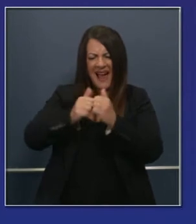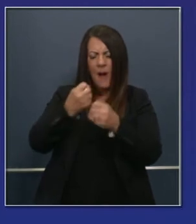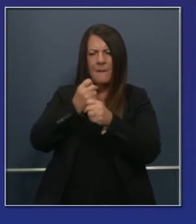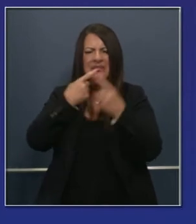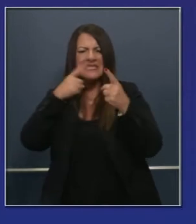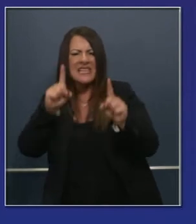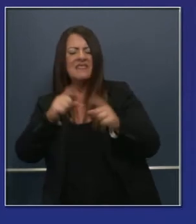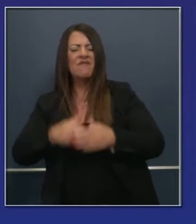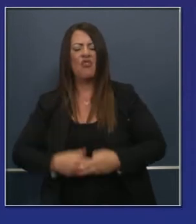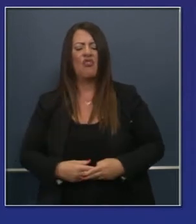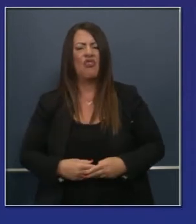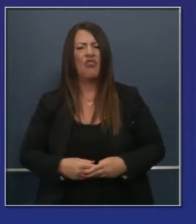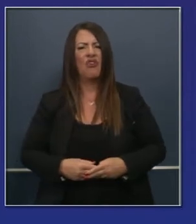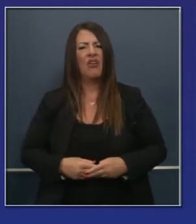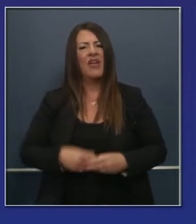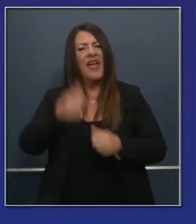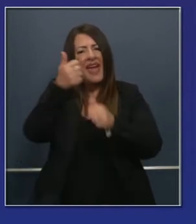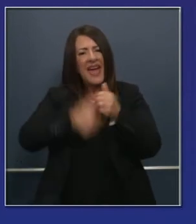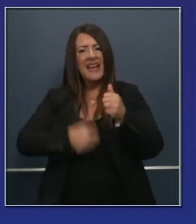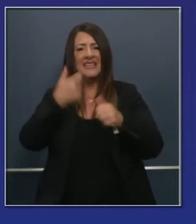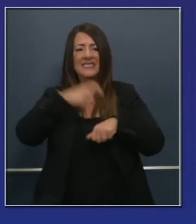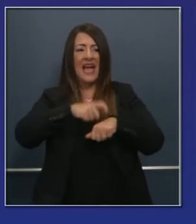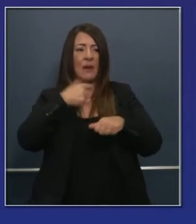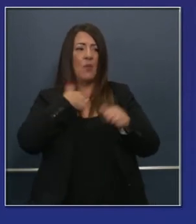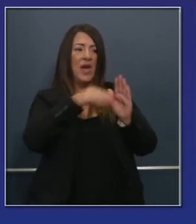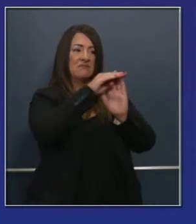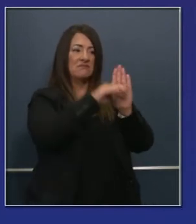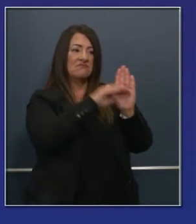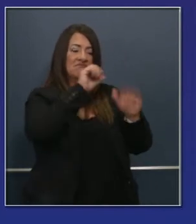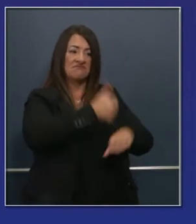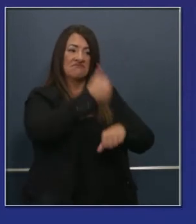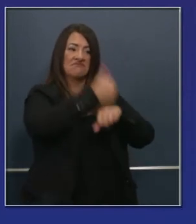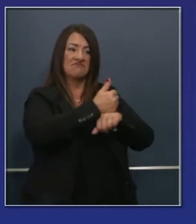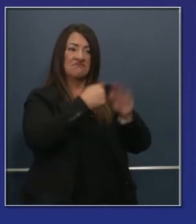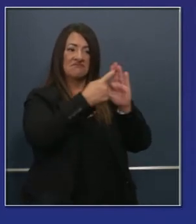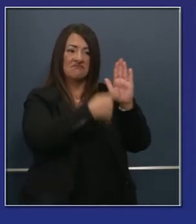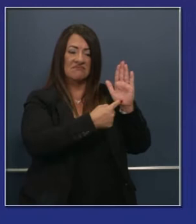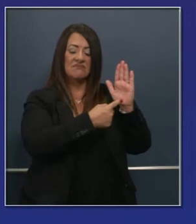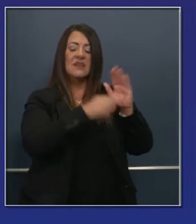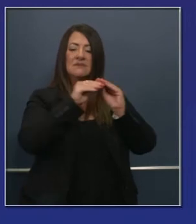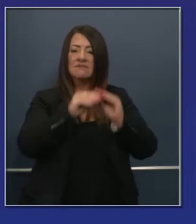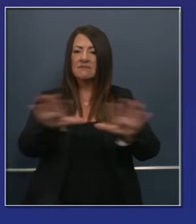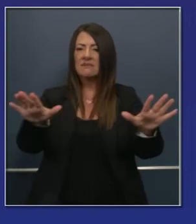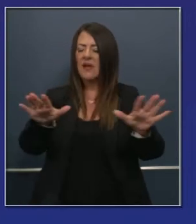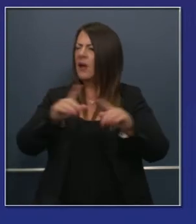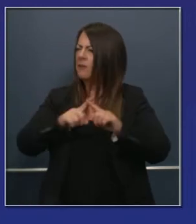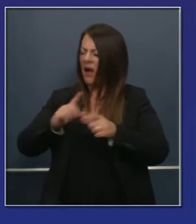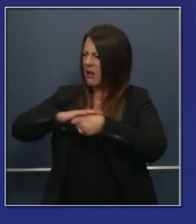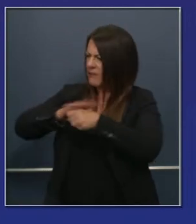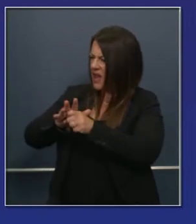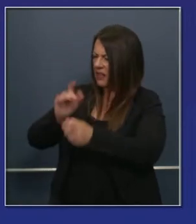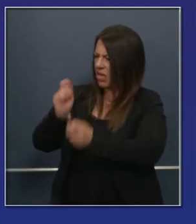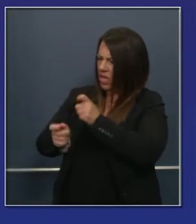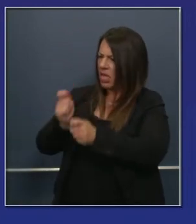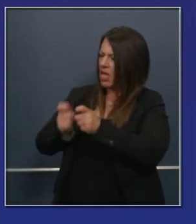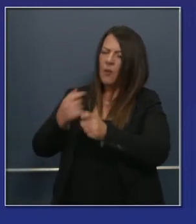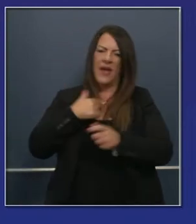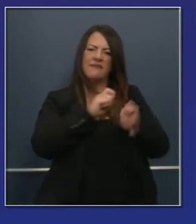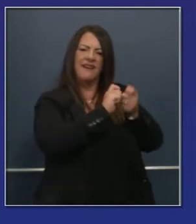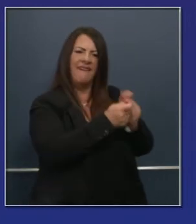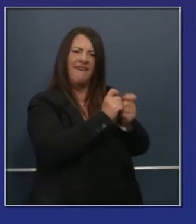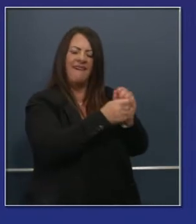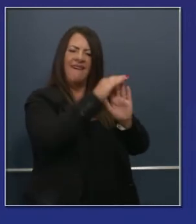todo esto esté pasando. Para cada, por cada cosa que hemos comentado, que hemos dicho, que les hemos